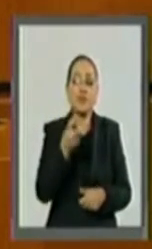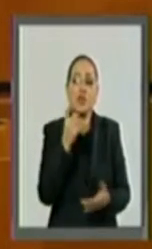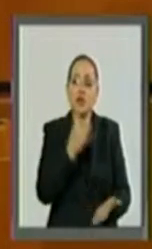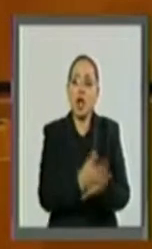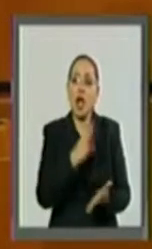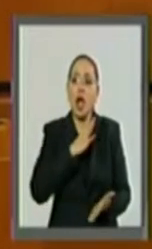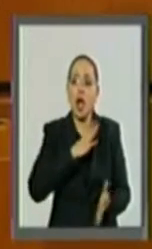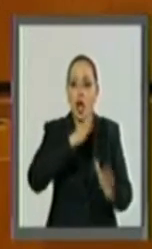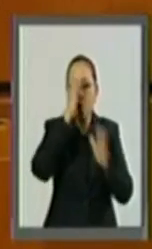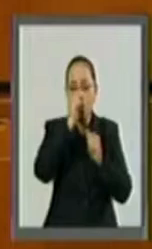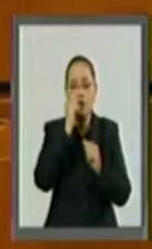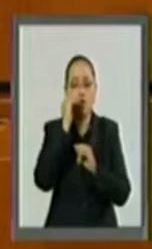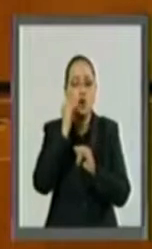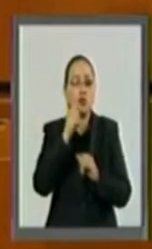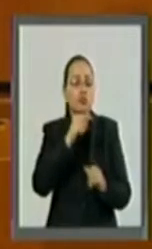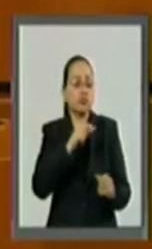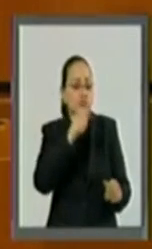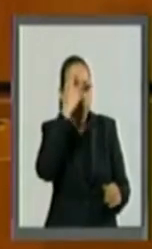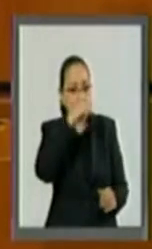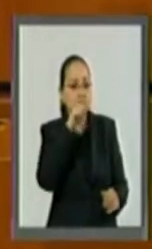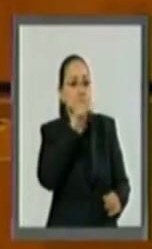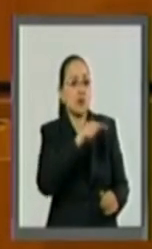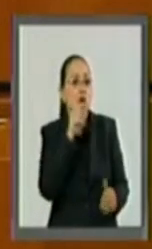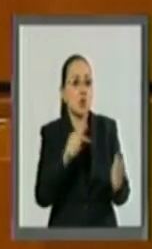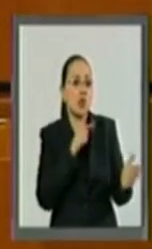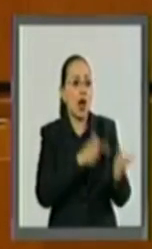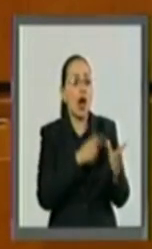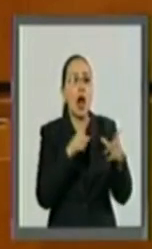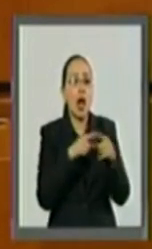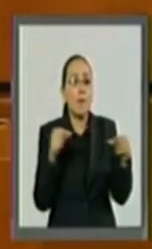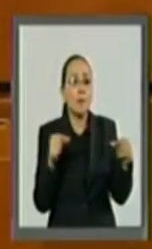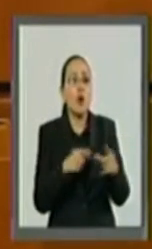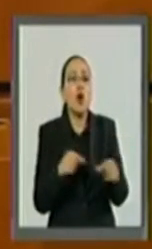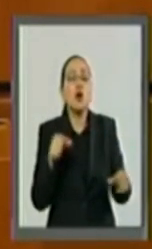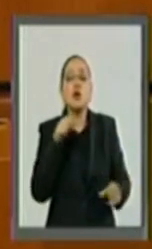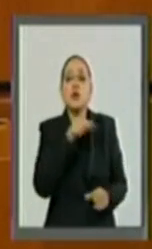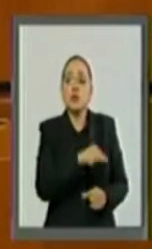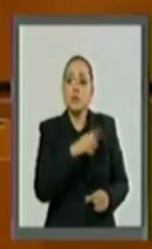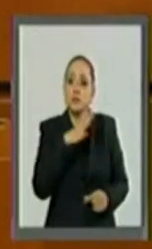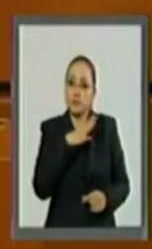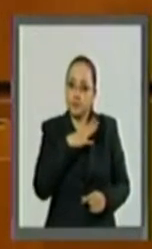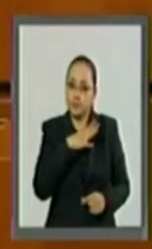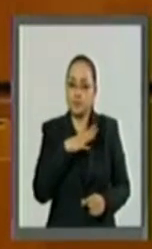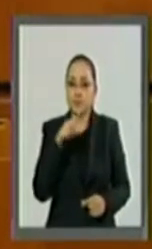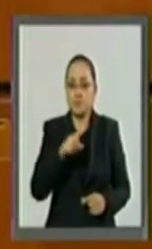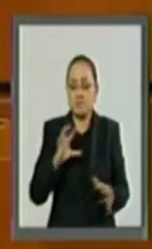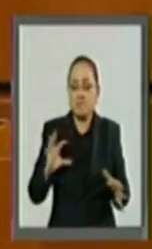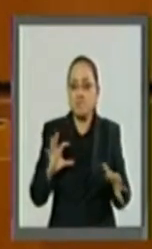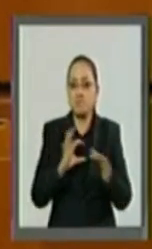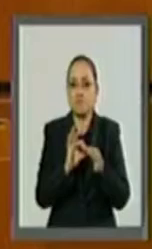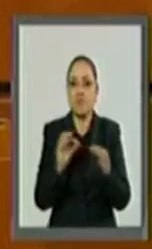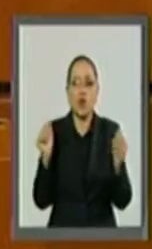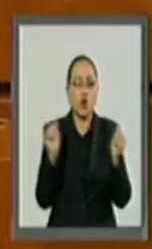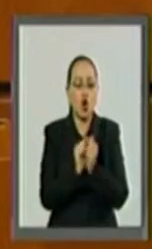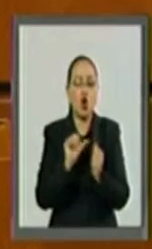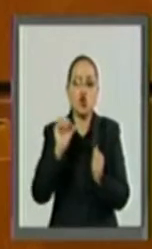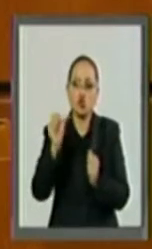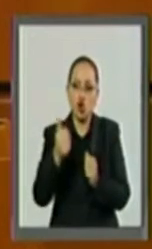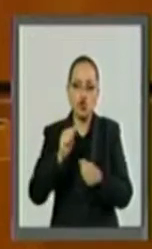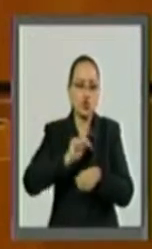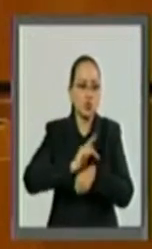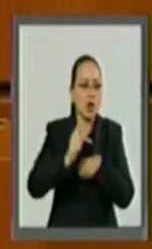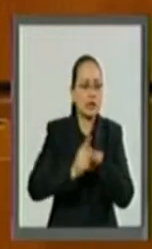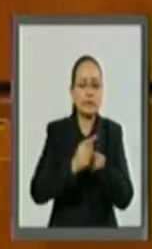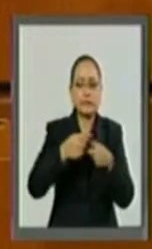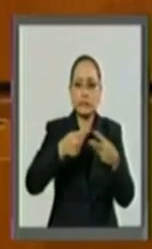comercial como es Japón, así como iniciar una estrategia de vinculación con el resto de